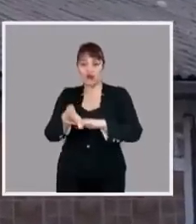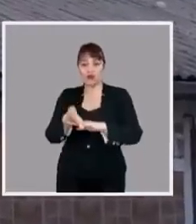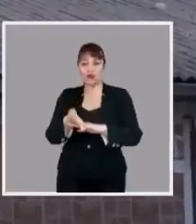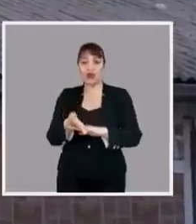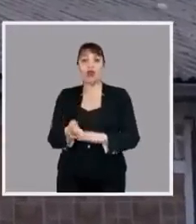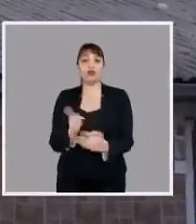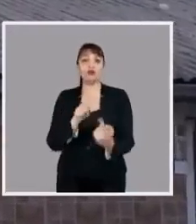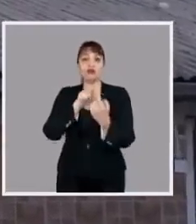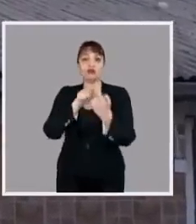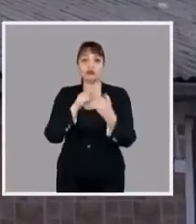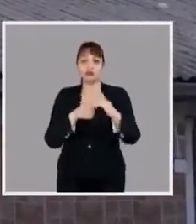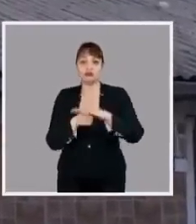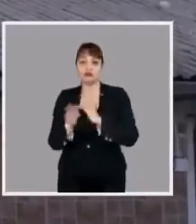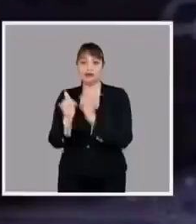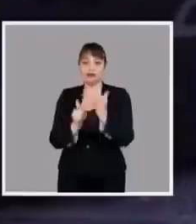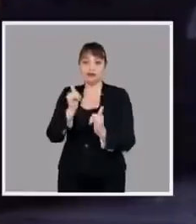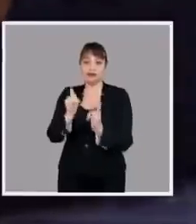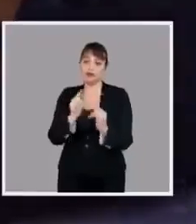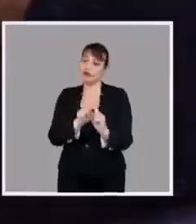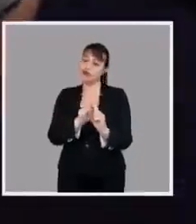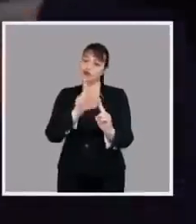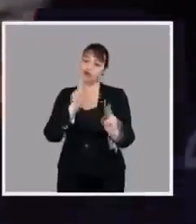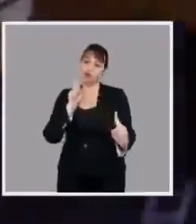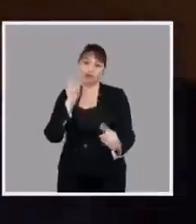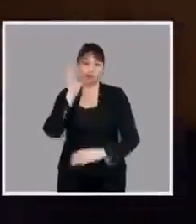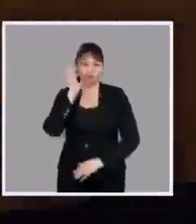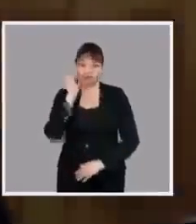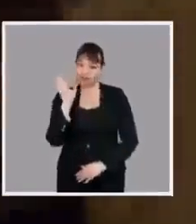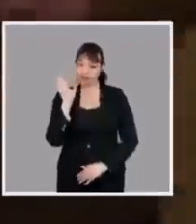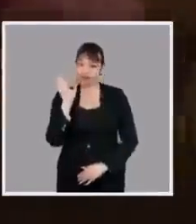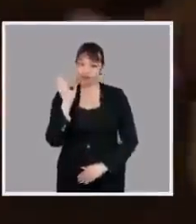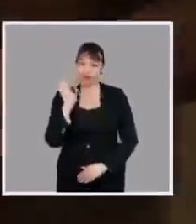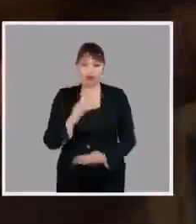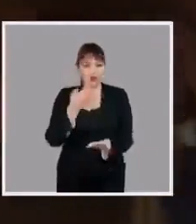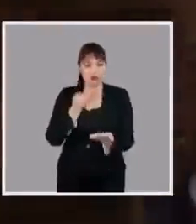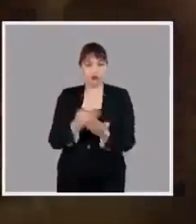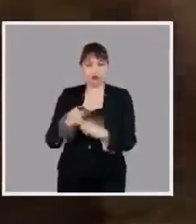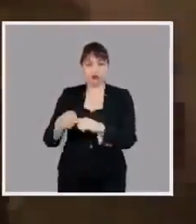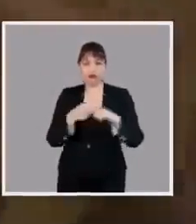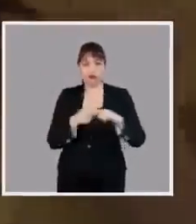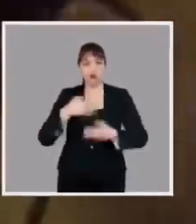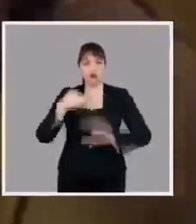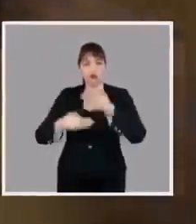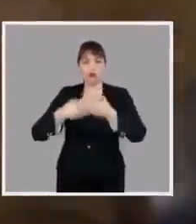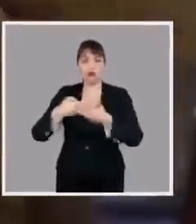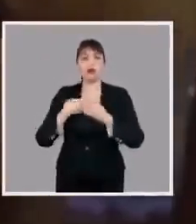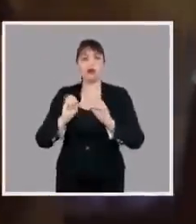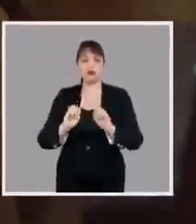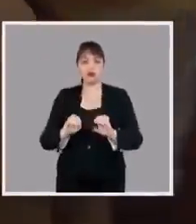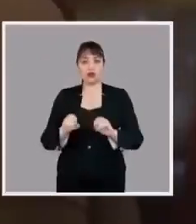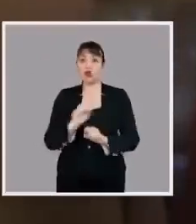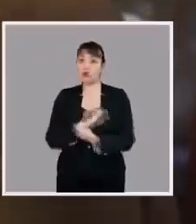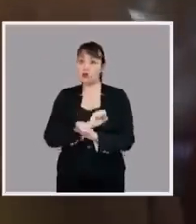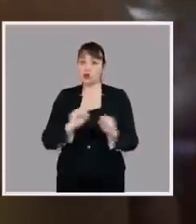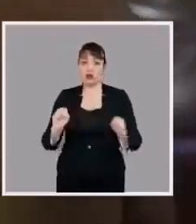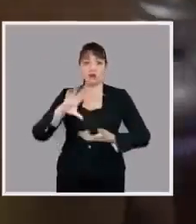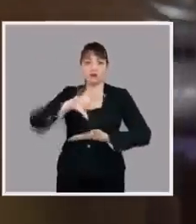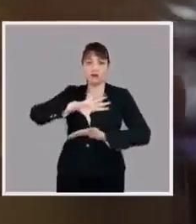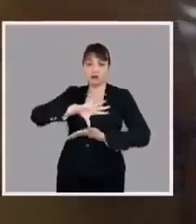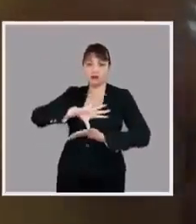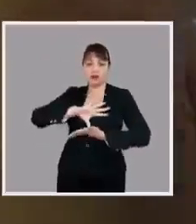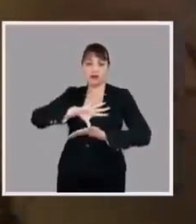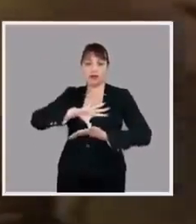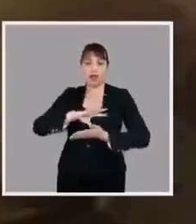Estar conectado, acceder a internet está lejos de ser un lujo. Es una demanda social para producir y educar. No nos podemos